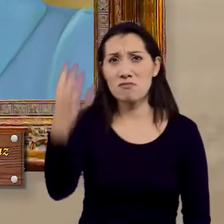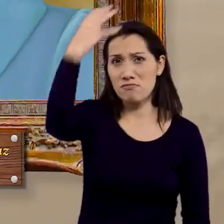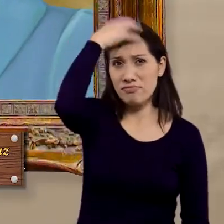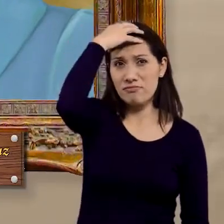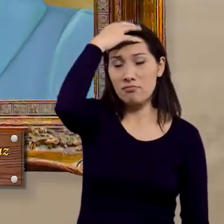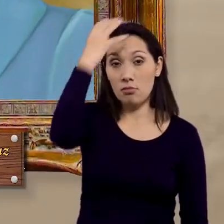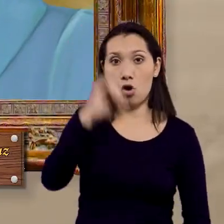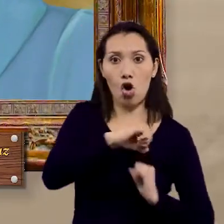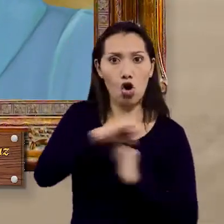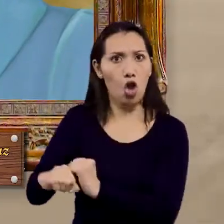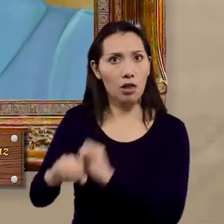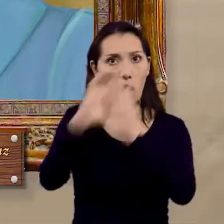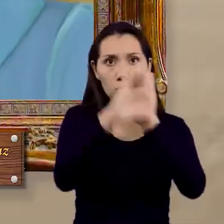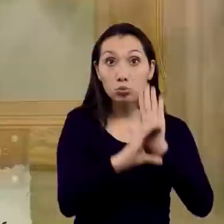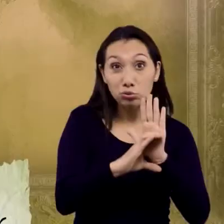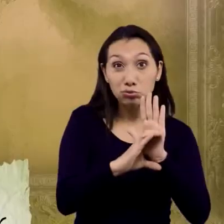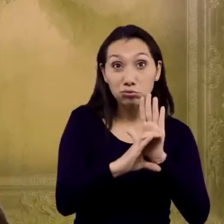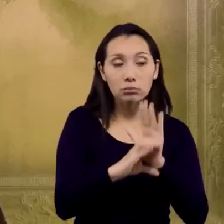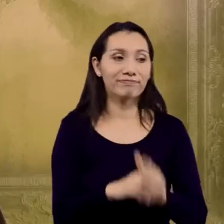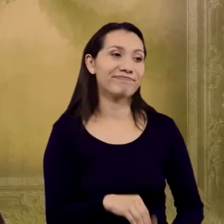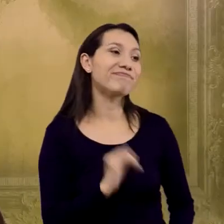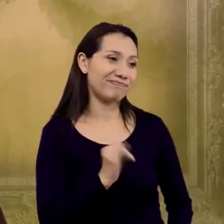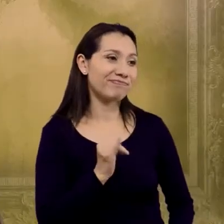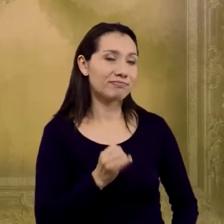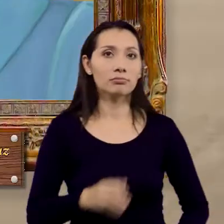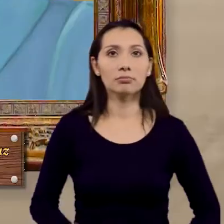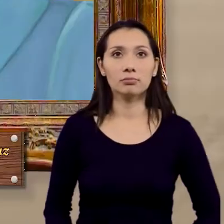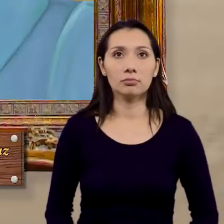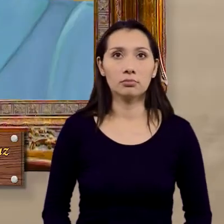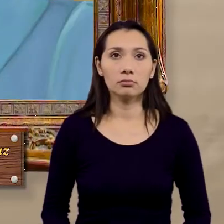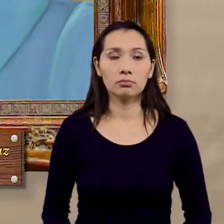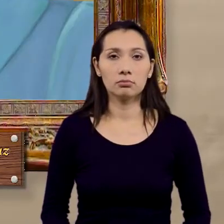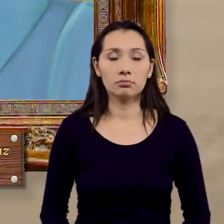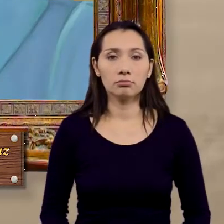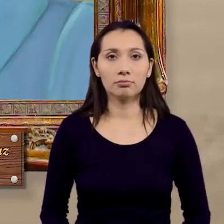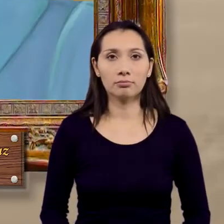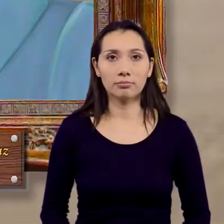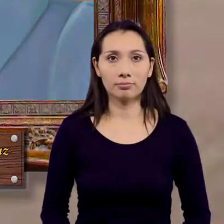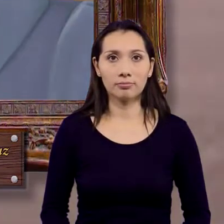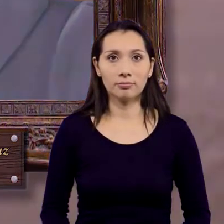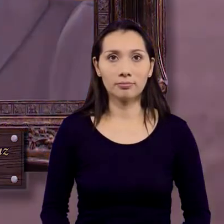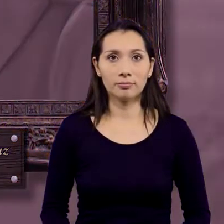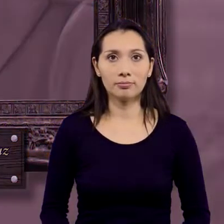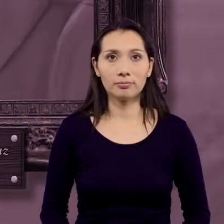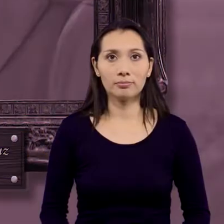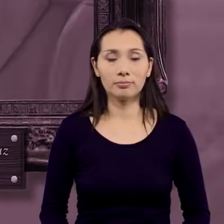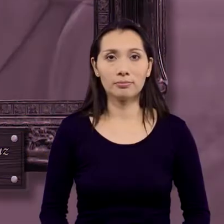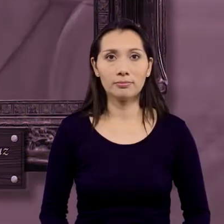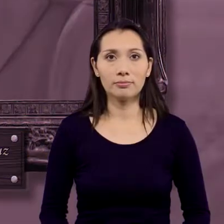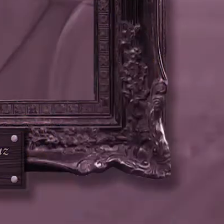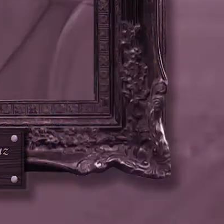anticonstitucional? Sí. Trifulco arruga su proyecto de ley y Amadora mira contenta.